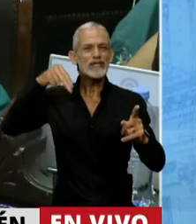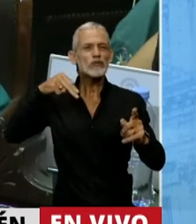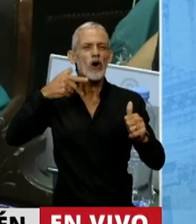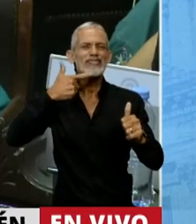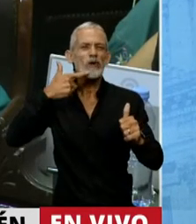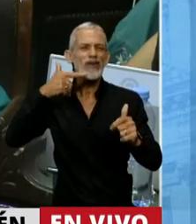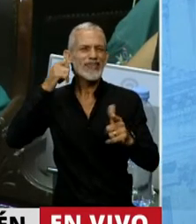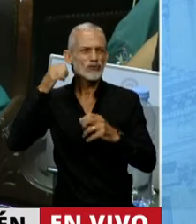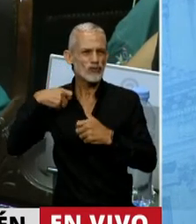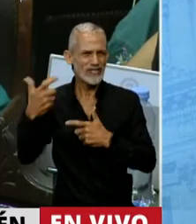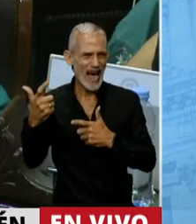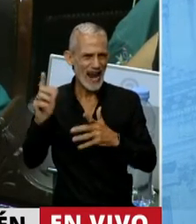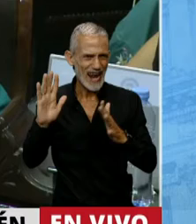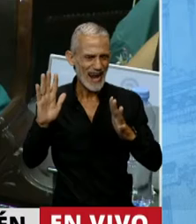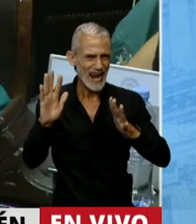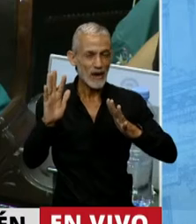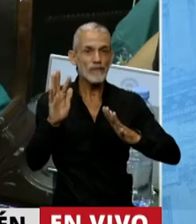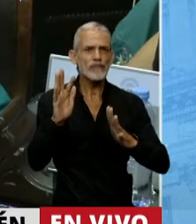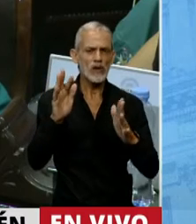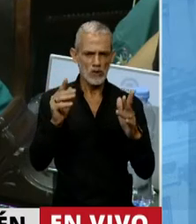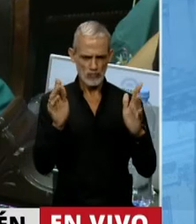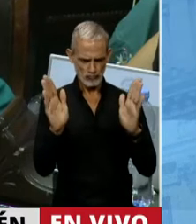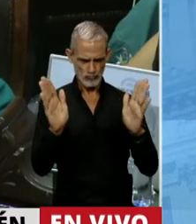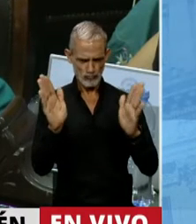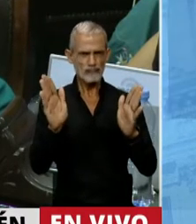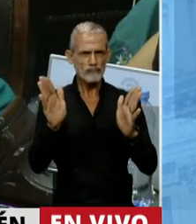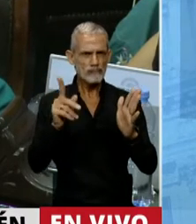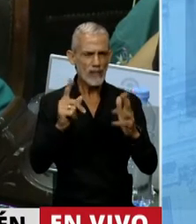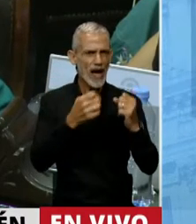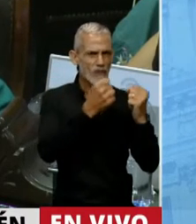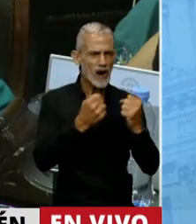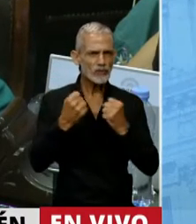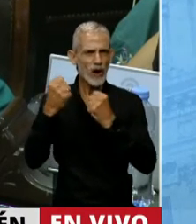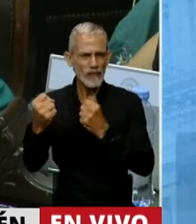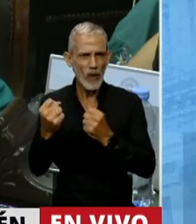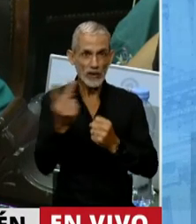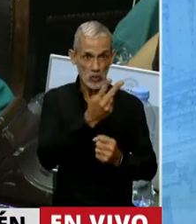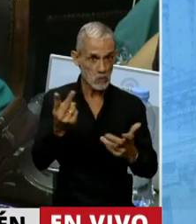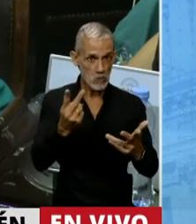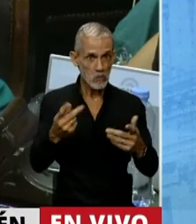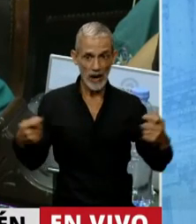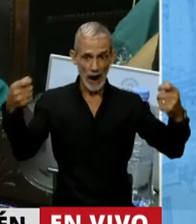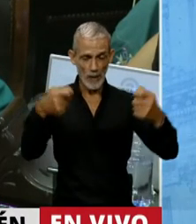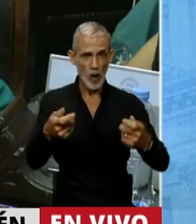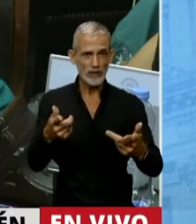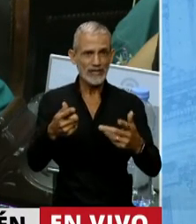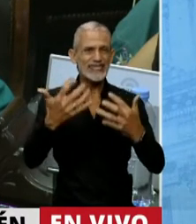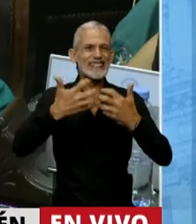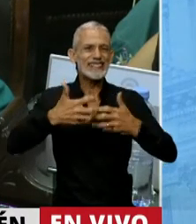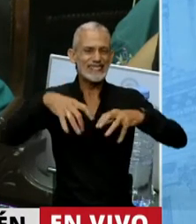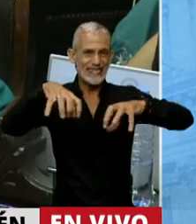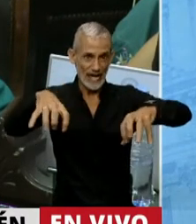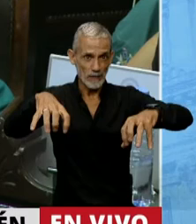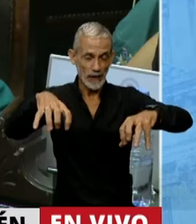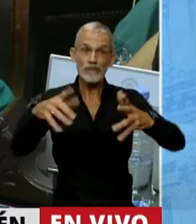Seguridad Social. Ambos grupos han tenido una vida de esfuerzos, sacrificios y aportes al sistema. Sin